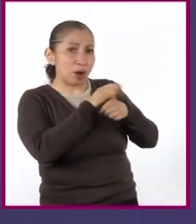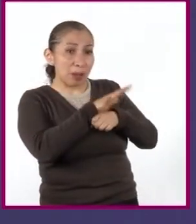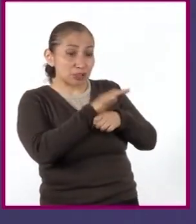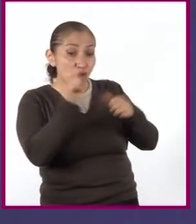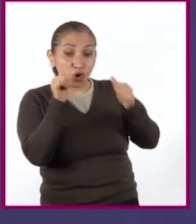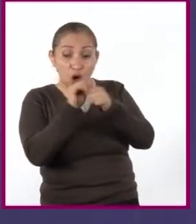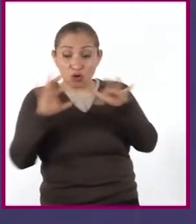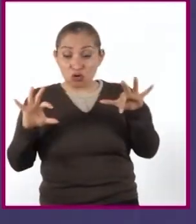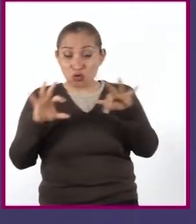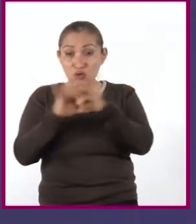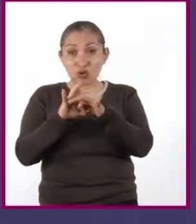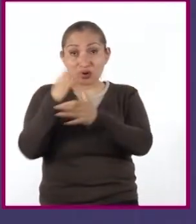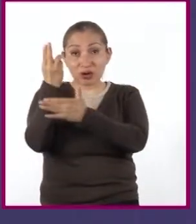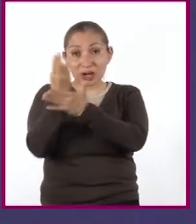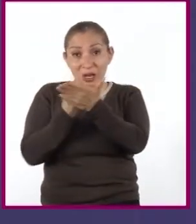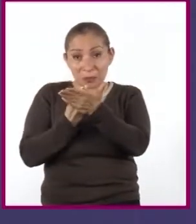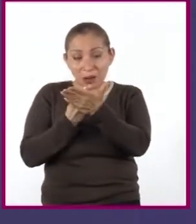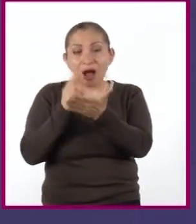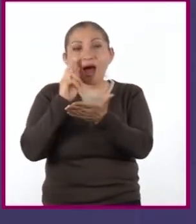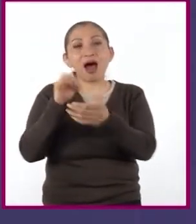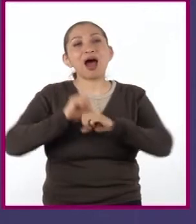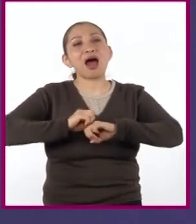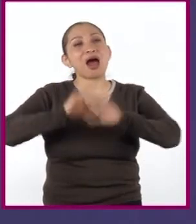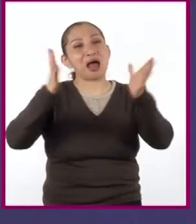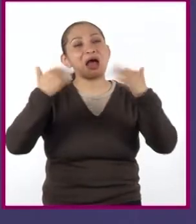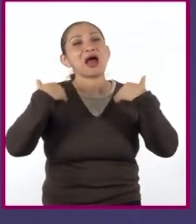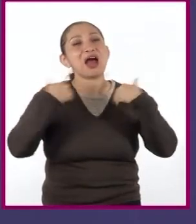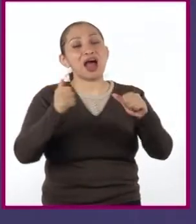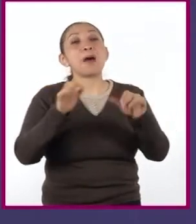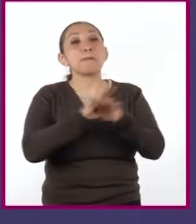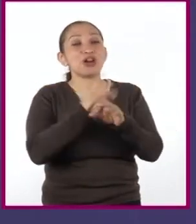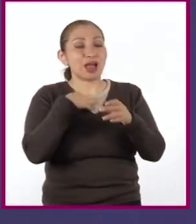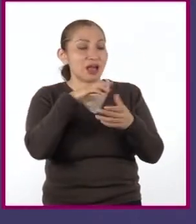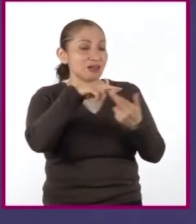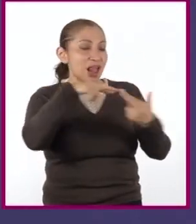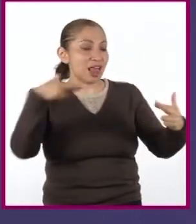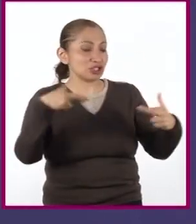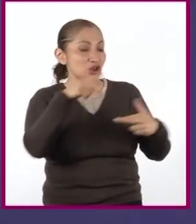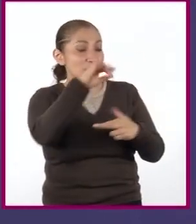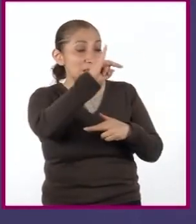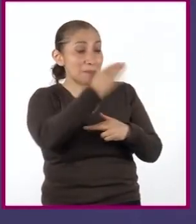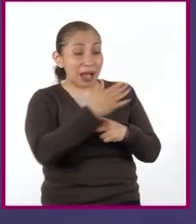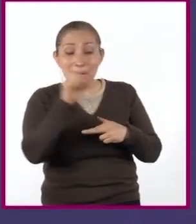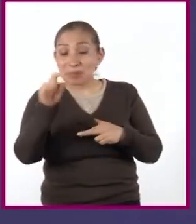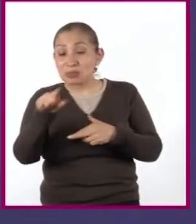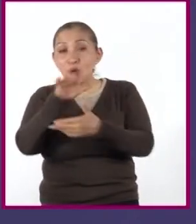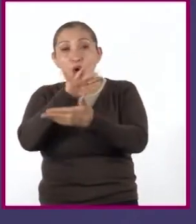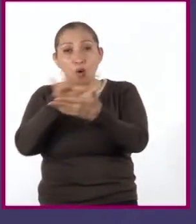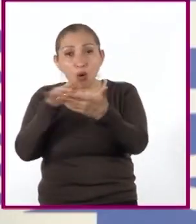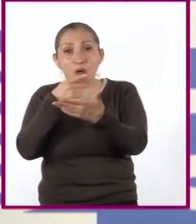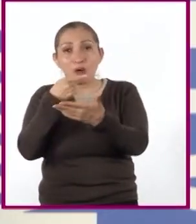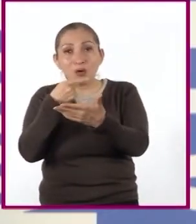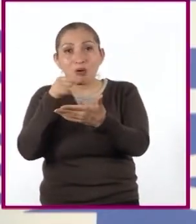apoya con gráficos, es más comprensible porque se relaciona la imagen con lo que está escrito.